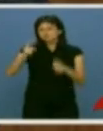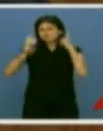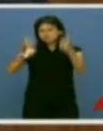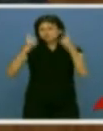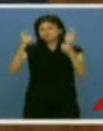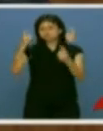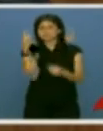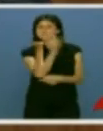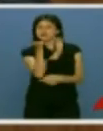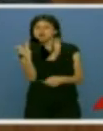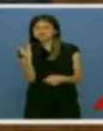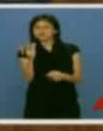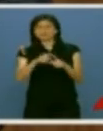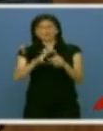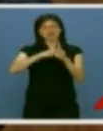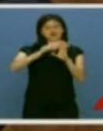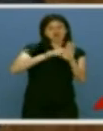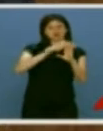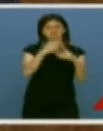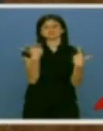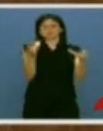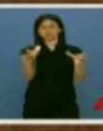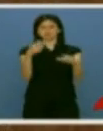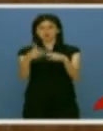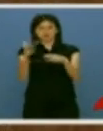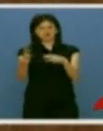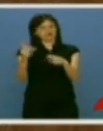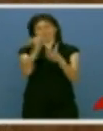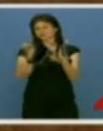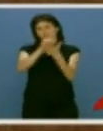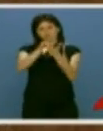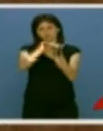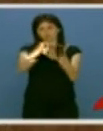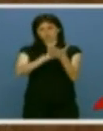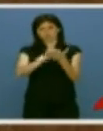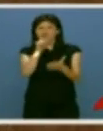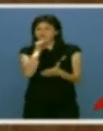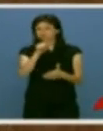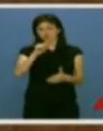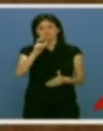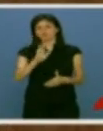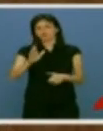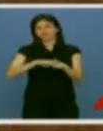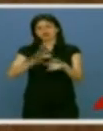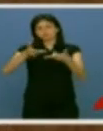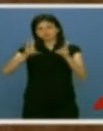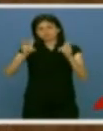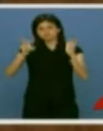del diccionario palabras como clase o como casta política, porque será el mejor servicio que podamos hacer a nuestra democracia.